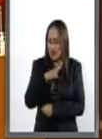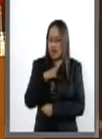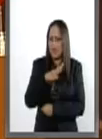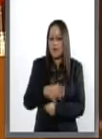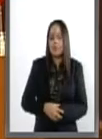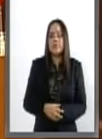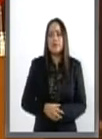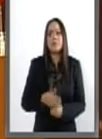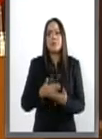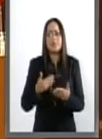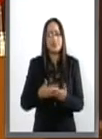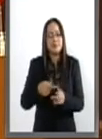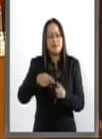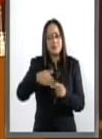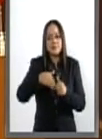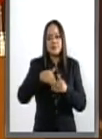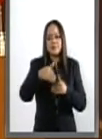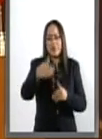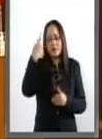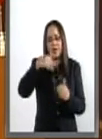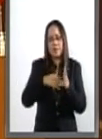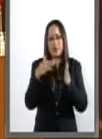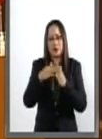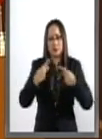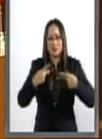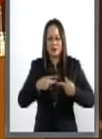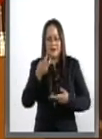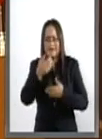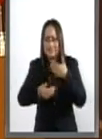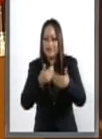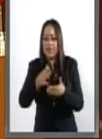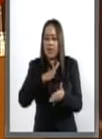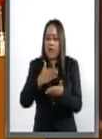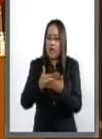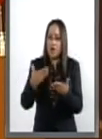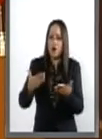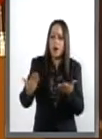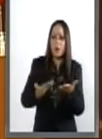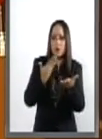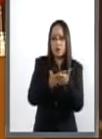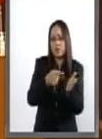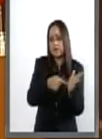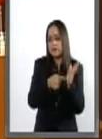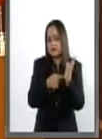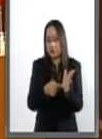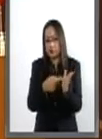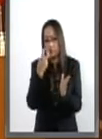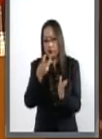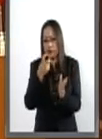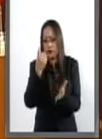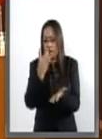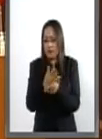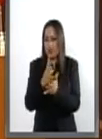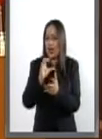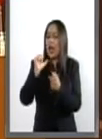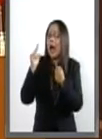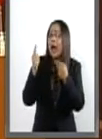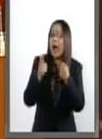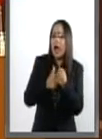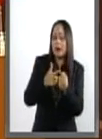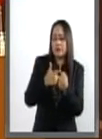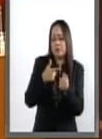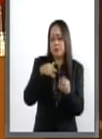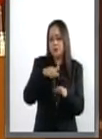Ante un panorama poco favorable para millones de mexicanos, la propuesta que hoy se presenta solo es una parte de todo un componente de reformas